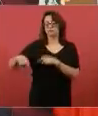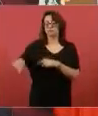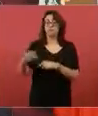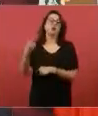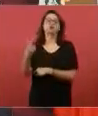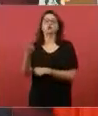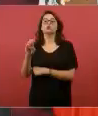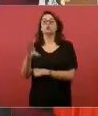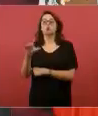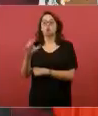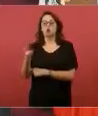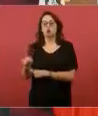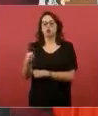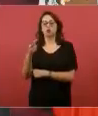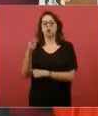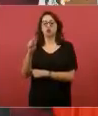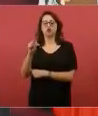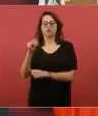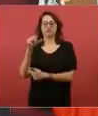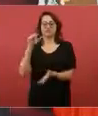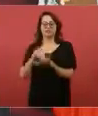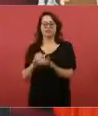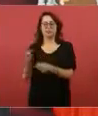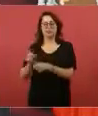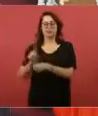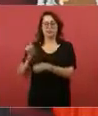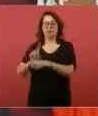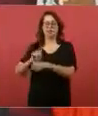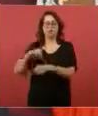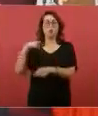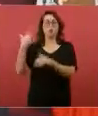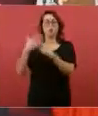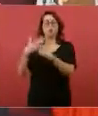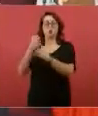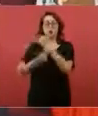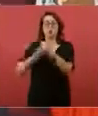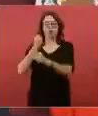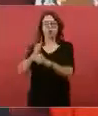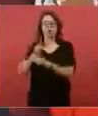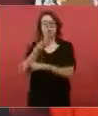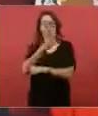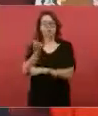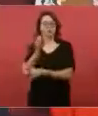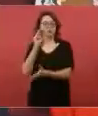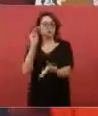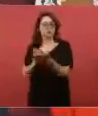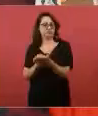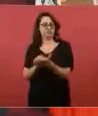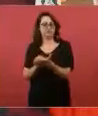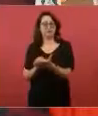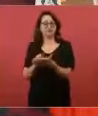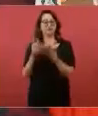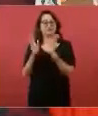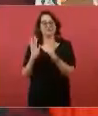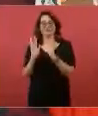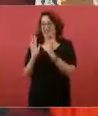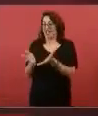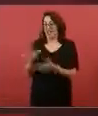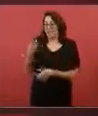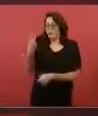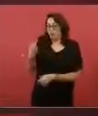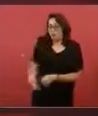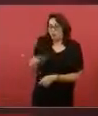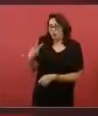plena, 340 mil barriles diarios. Con todo esto ya no vamos a comprar